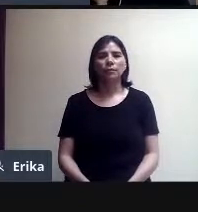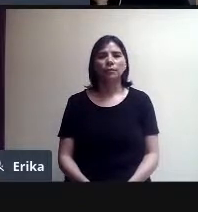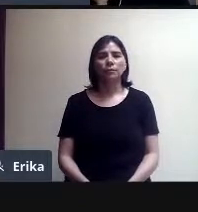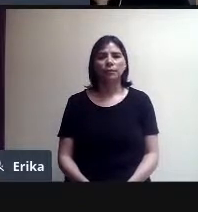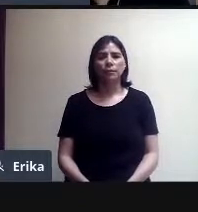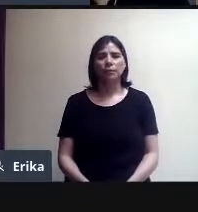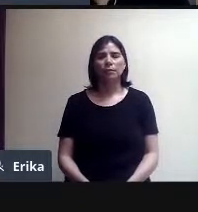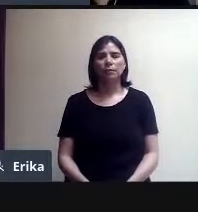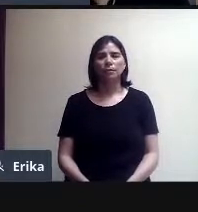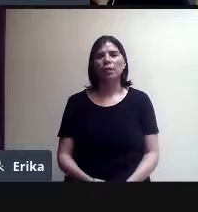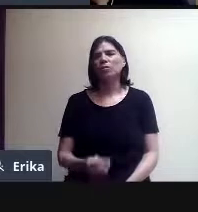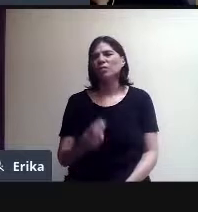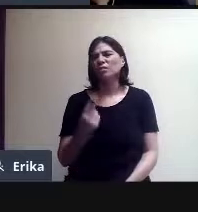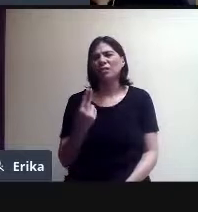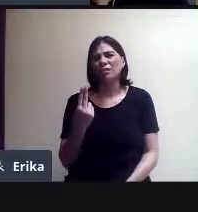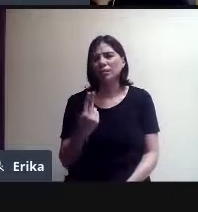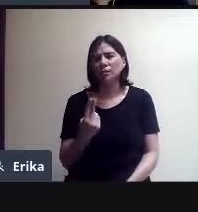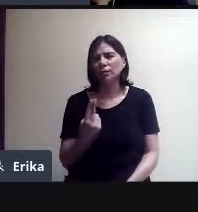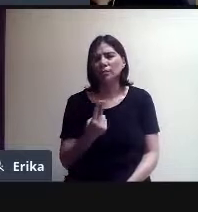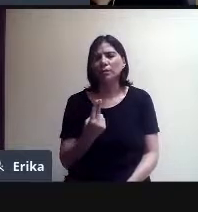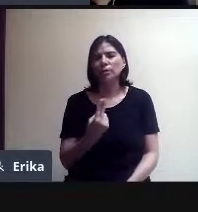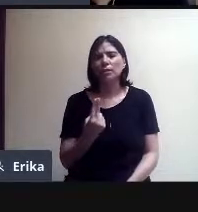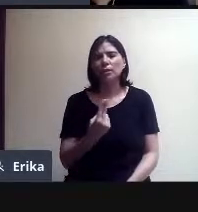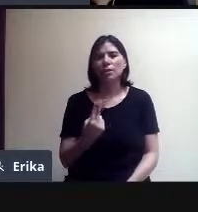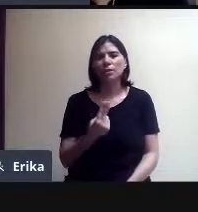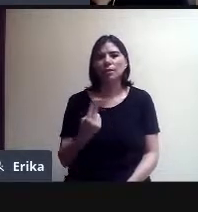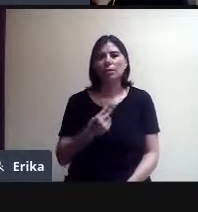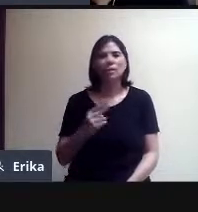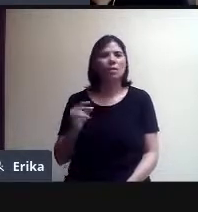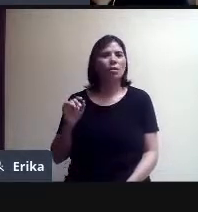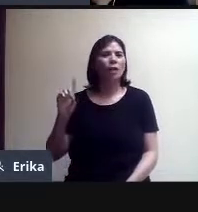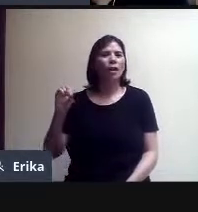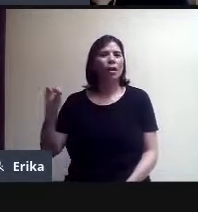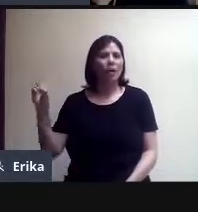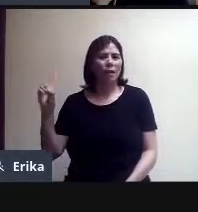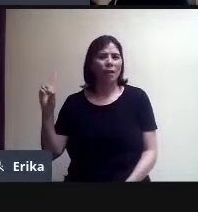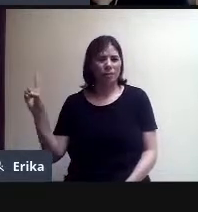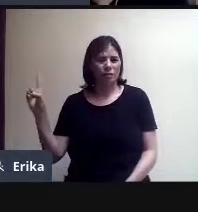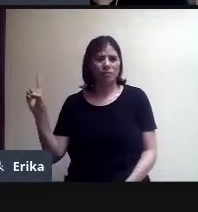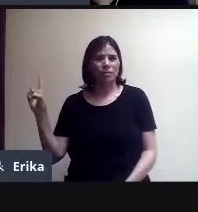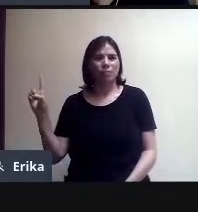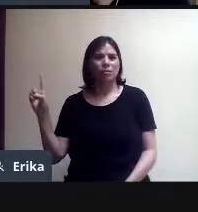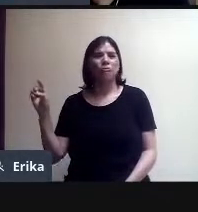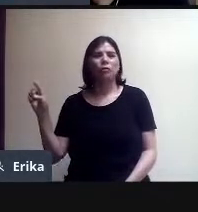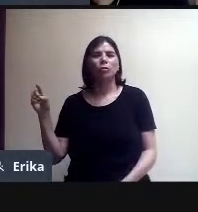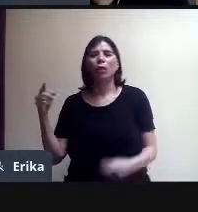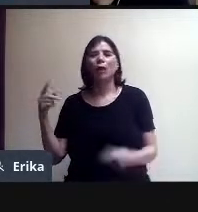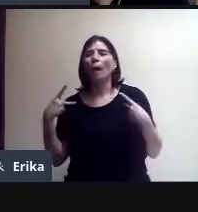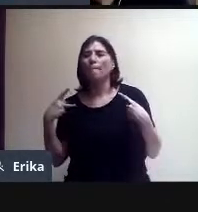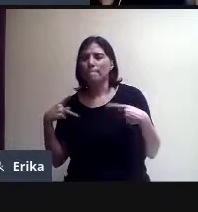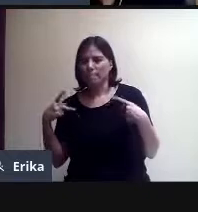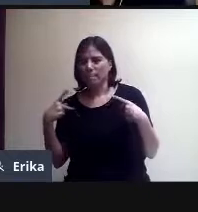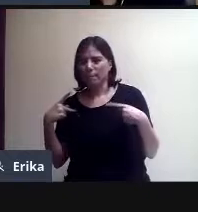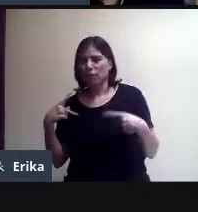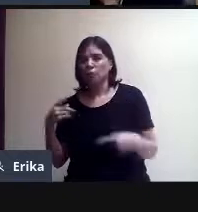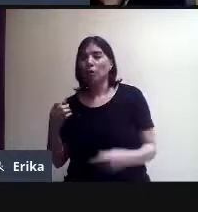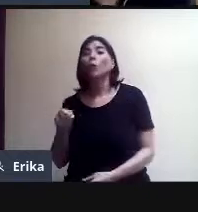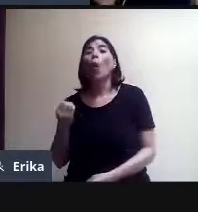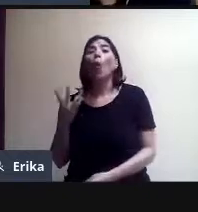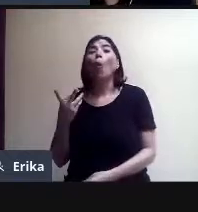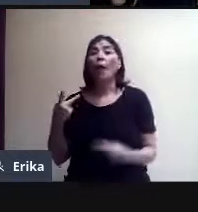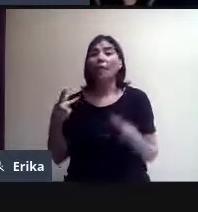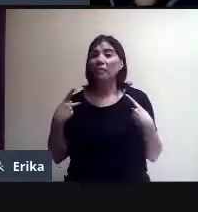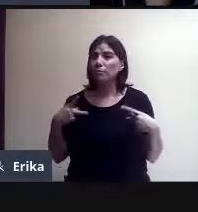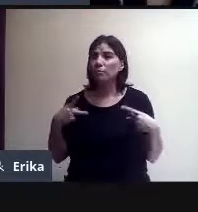necesario comentarles que del lado derecho se activa la opción personas, que me dice cuántas personas están conectadas aquí. Aquí.